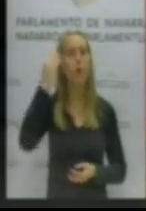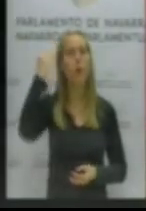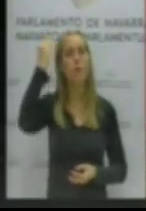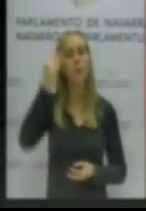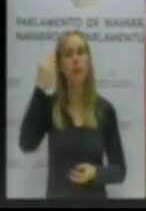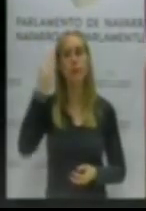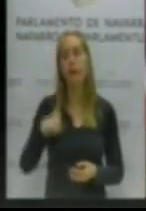García Malo